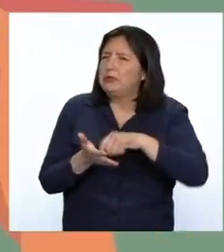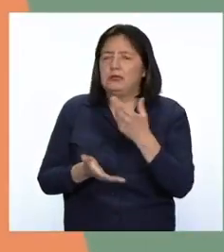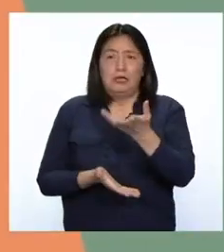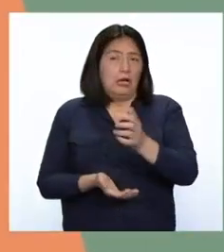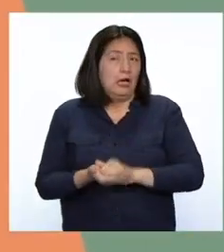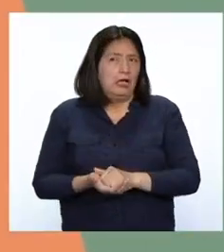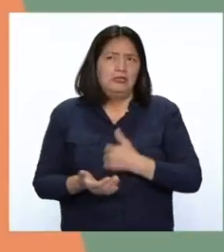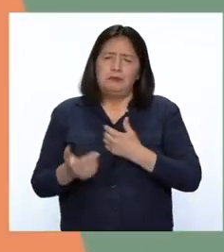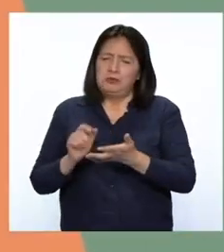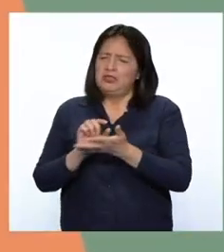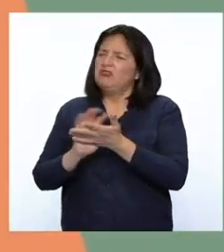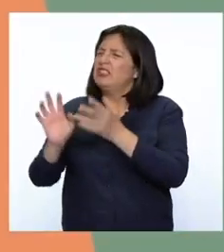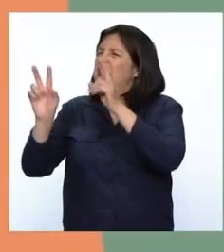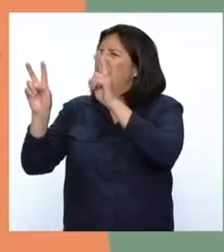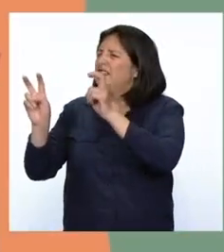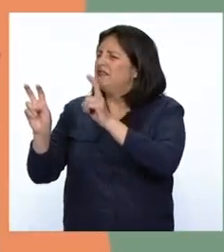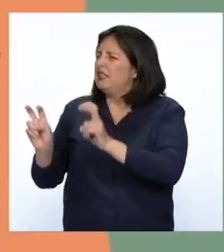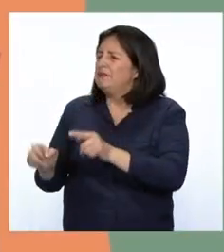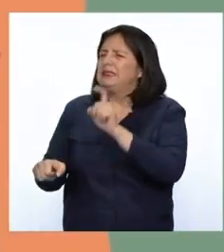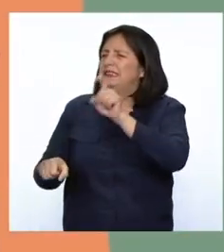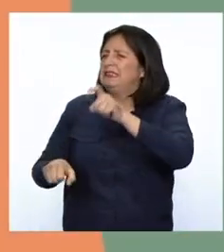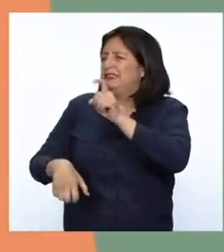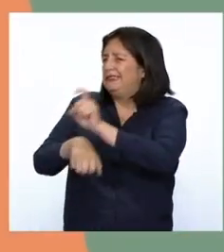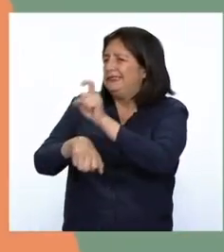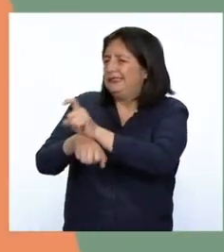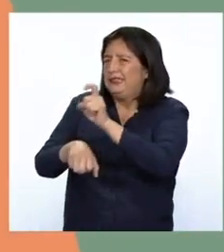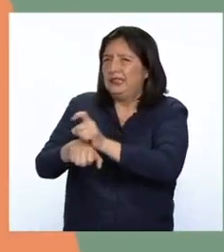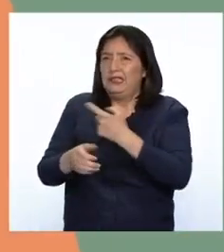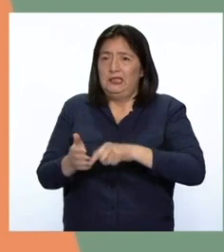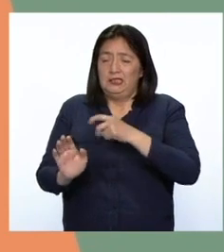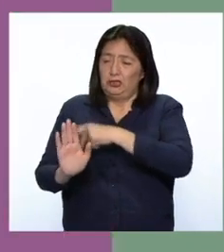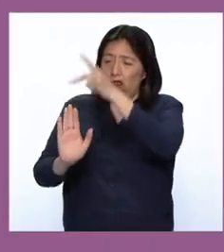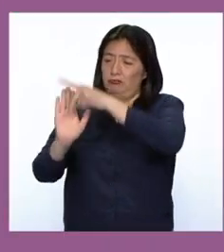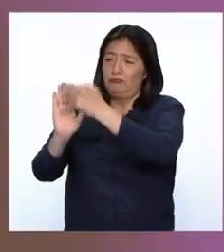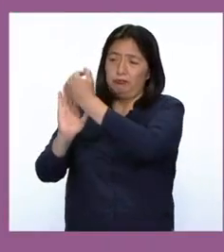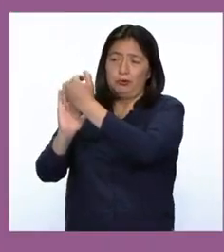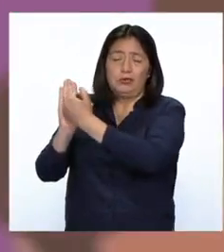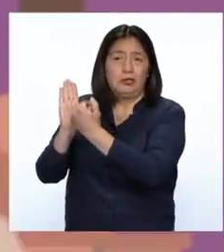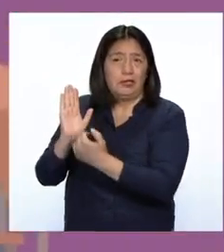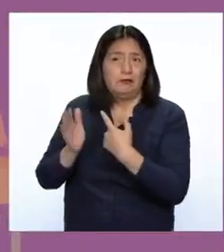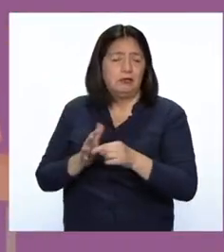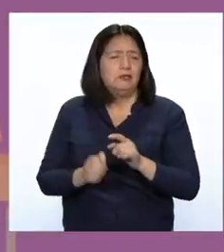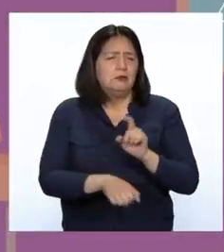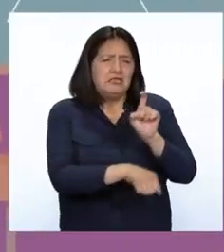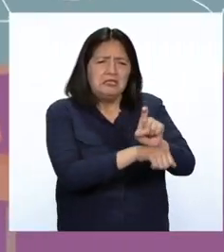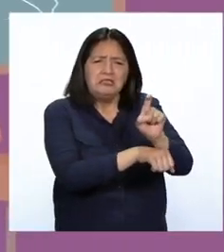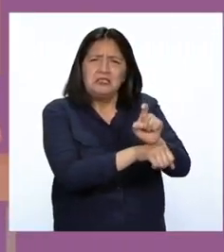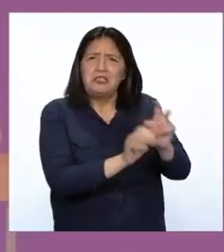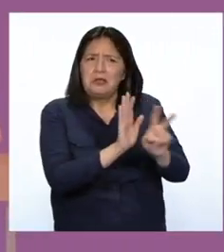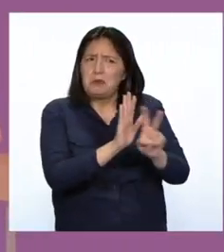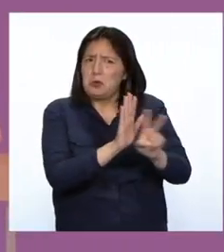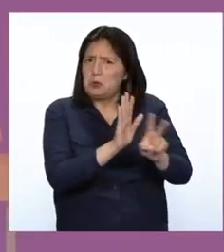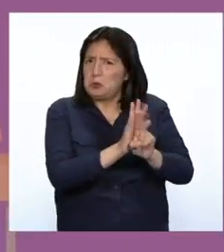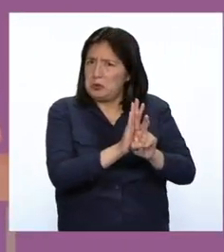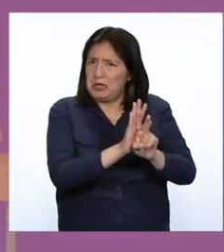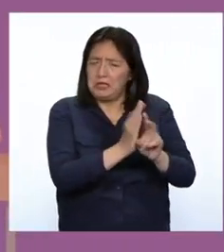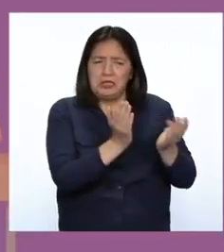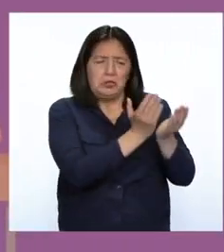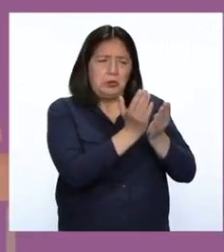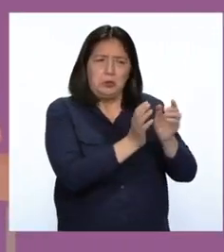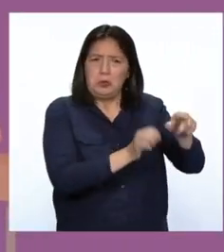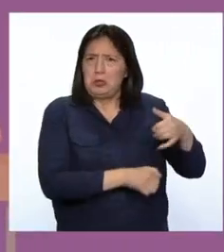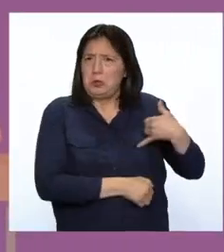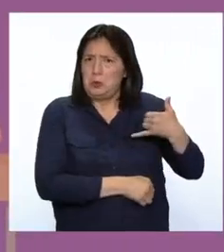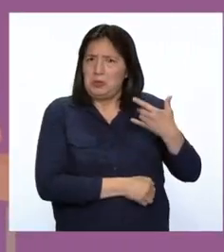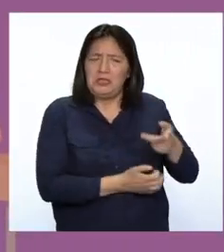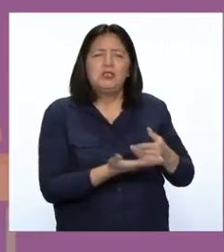los cuales se debe educar y se hace un cronograma de talleres. Para ello, se capacitan los voluntarios en una escuela de empoderamiento juvenil que